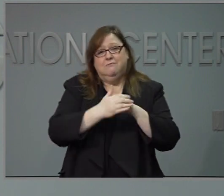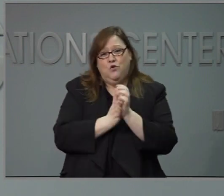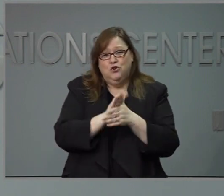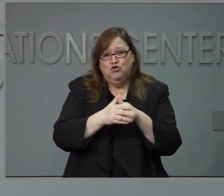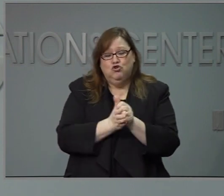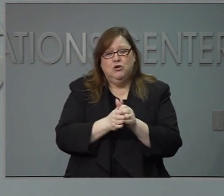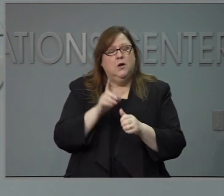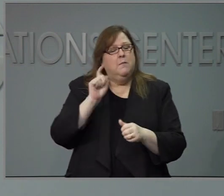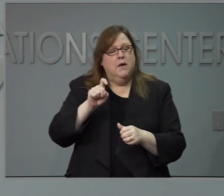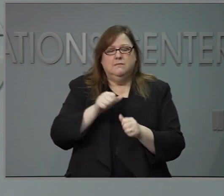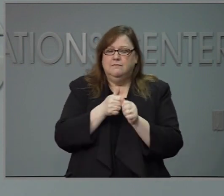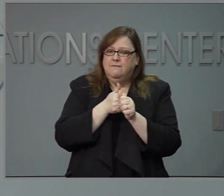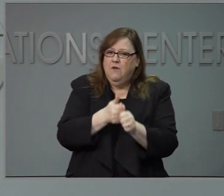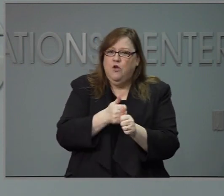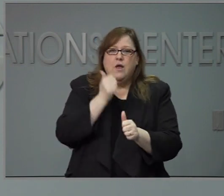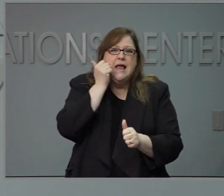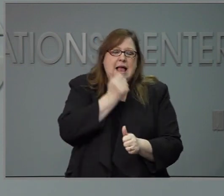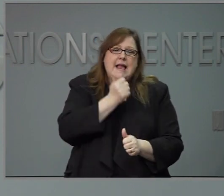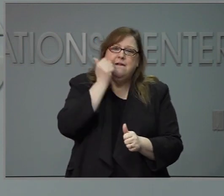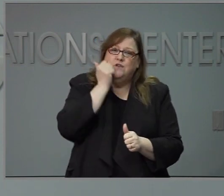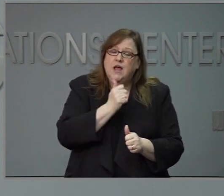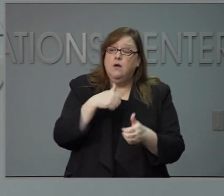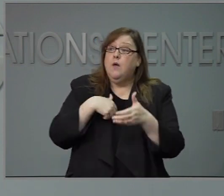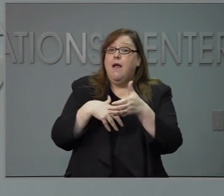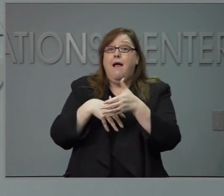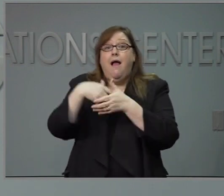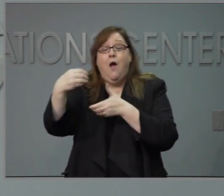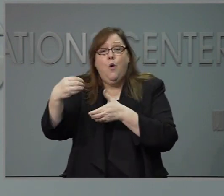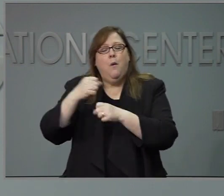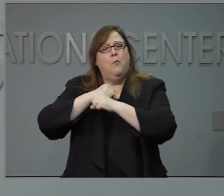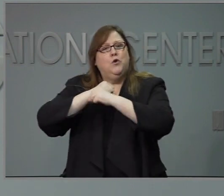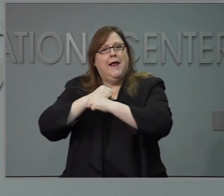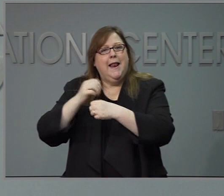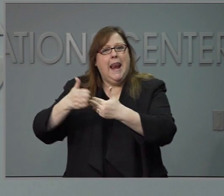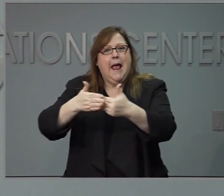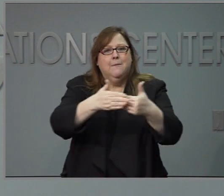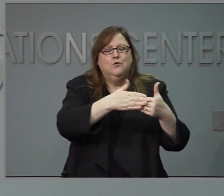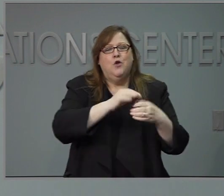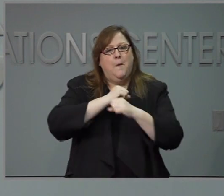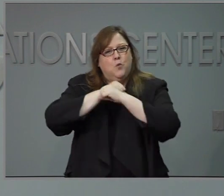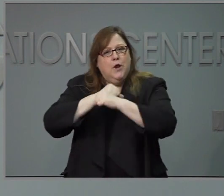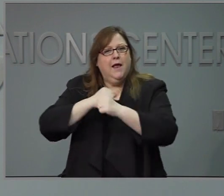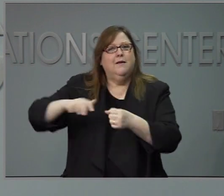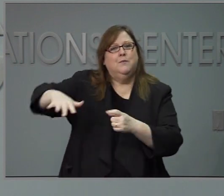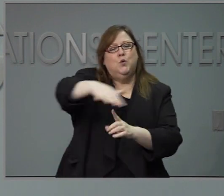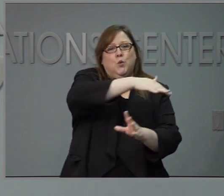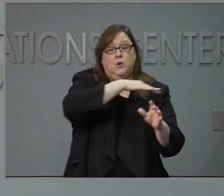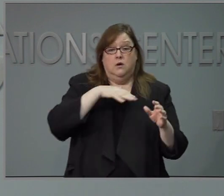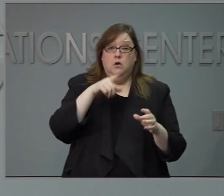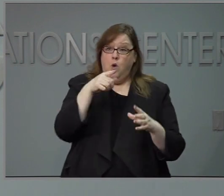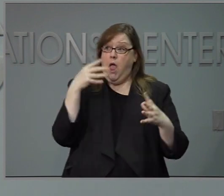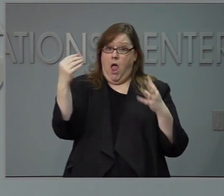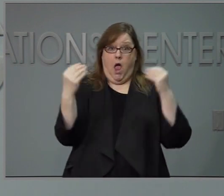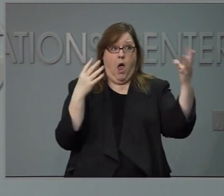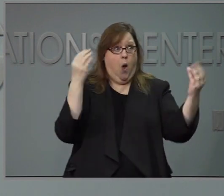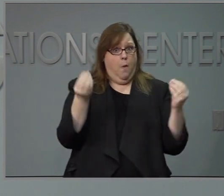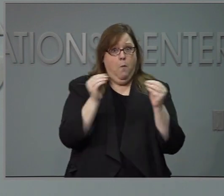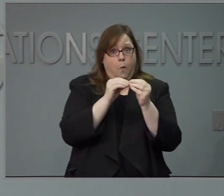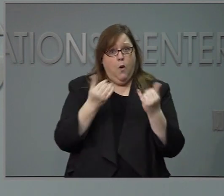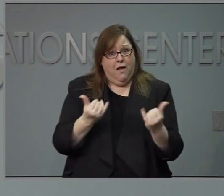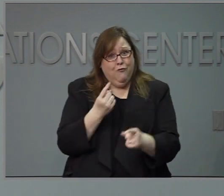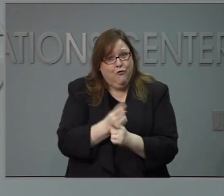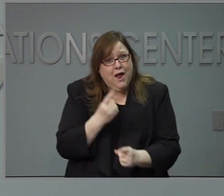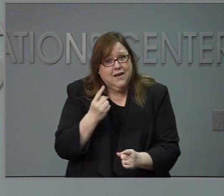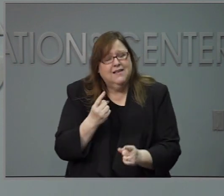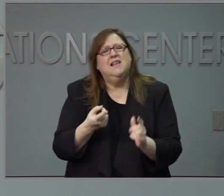mantener bajo el nivel del virus. Conforme la gente se mueve más, hay más oportunidades para que este virus se propague. Estamos viendo